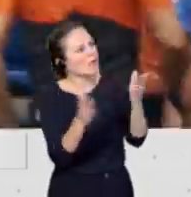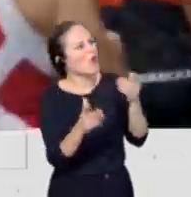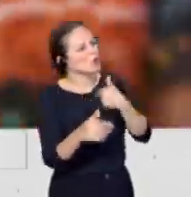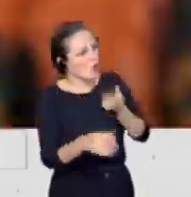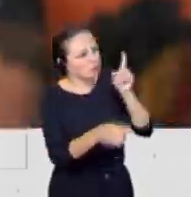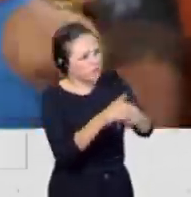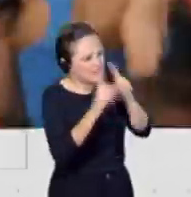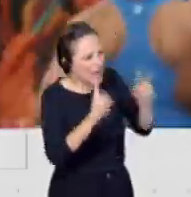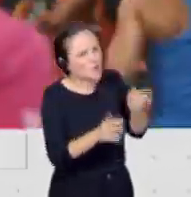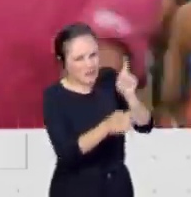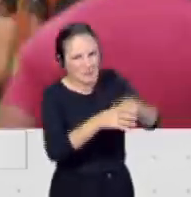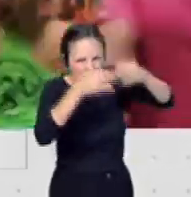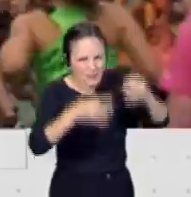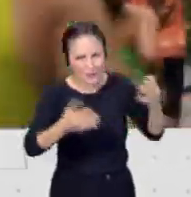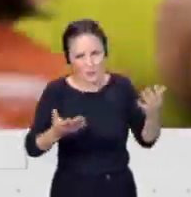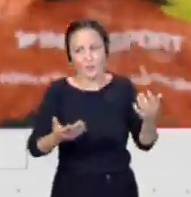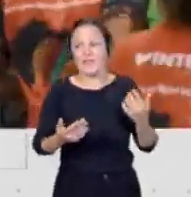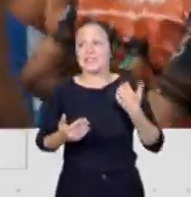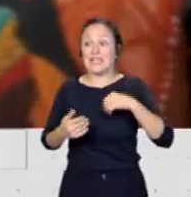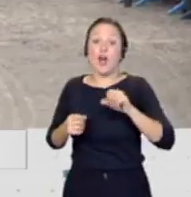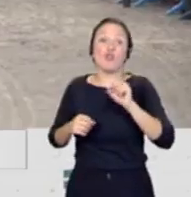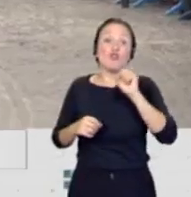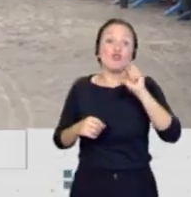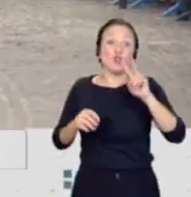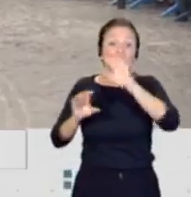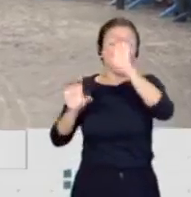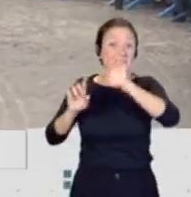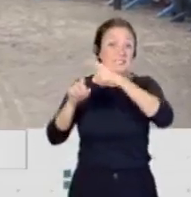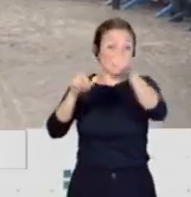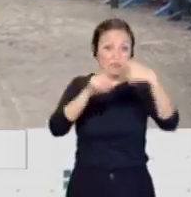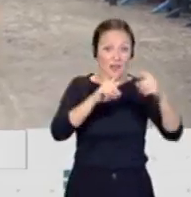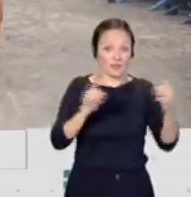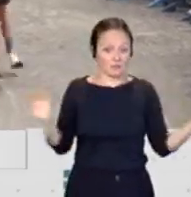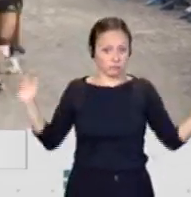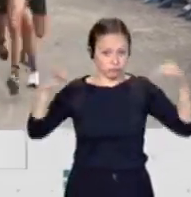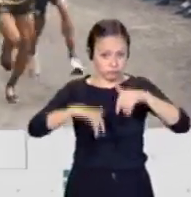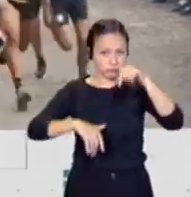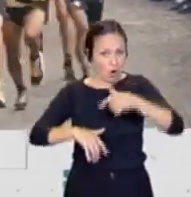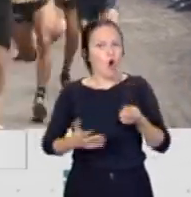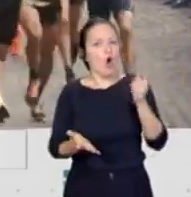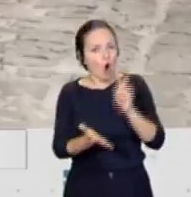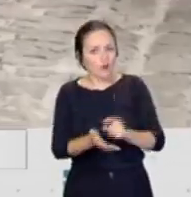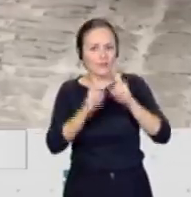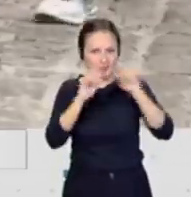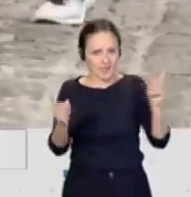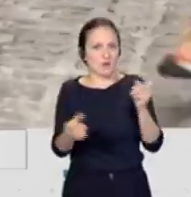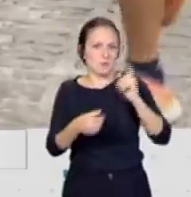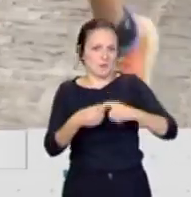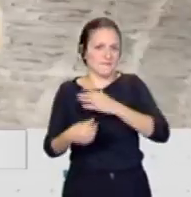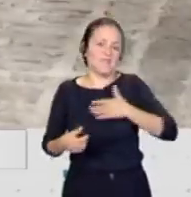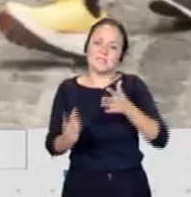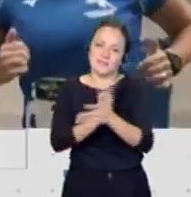seguro. Tenemos ya dos internacionalidades, sea, de 12 países diferentes que vienen otra vez otro año más aquí, o sea, que